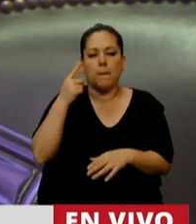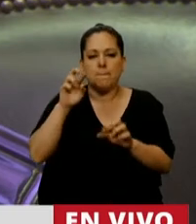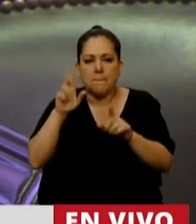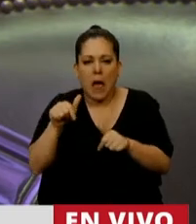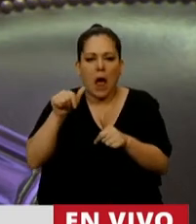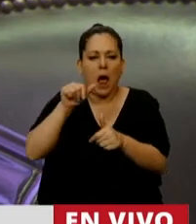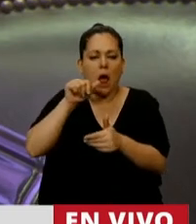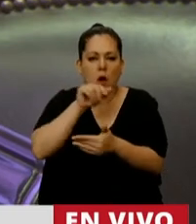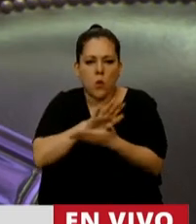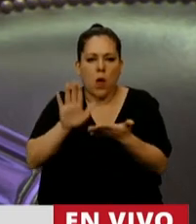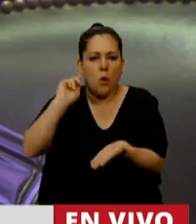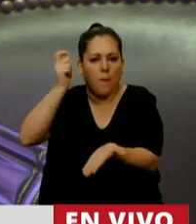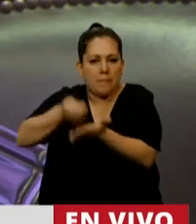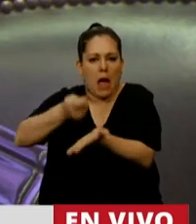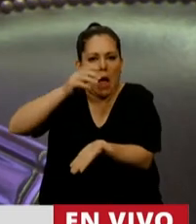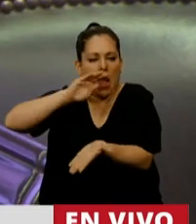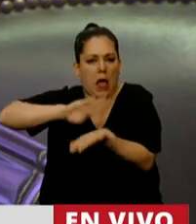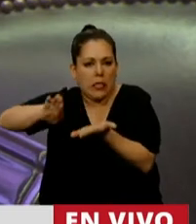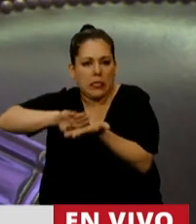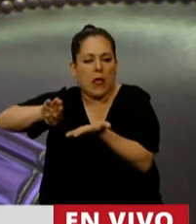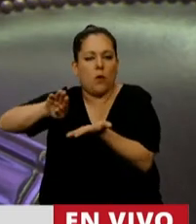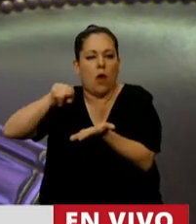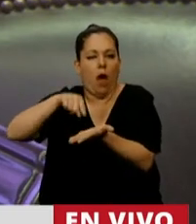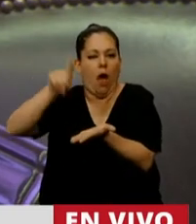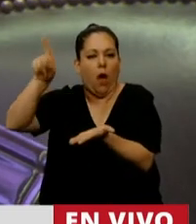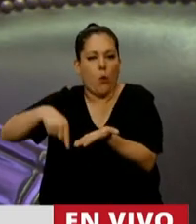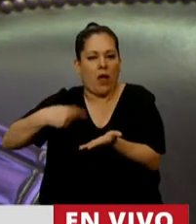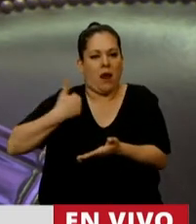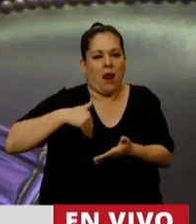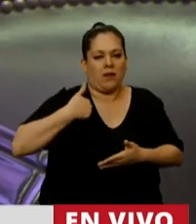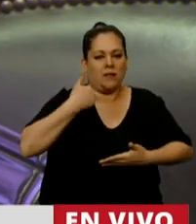Argentina empezaba un proceso de crecimiento.